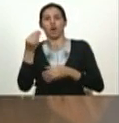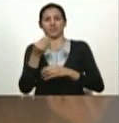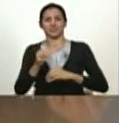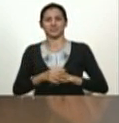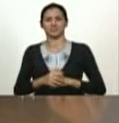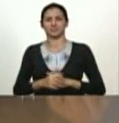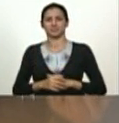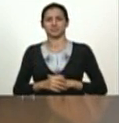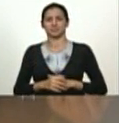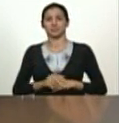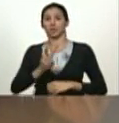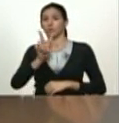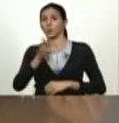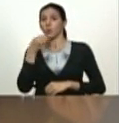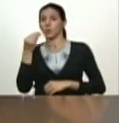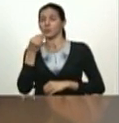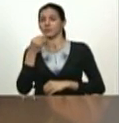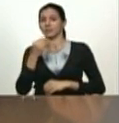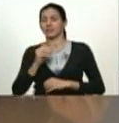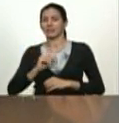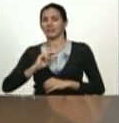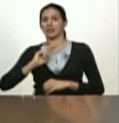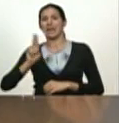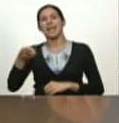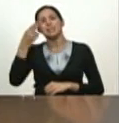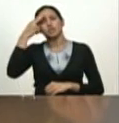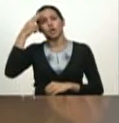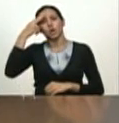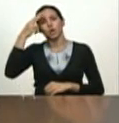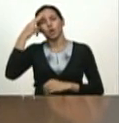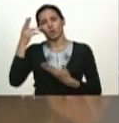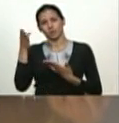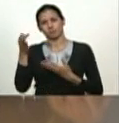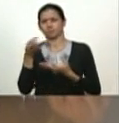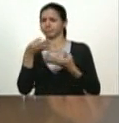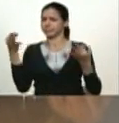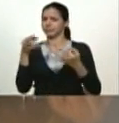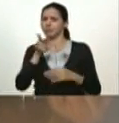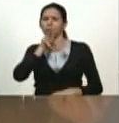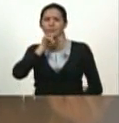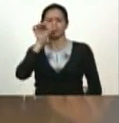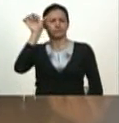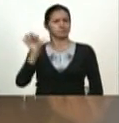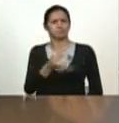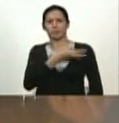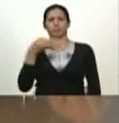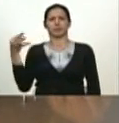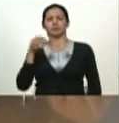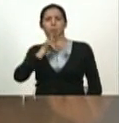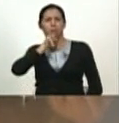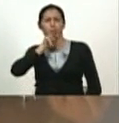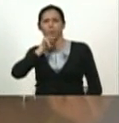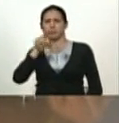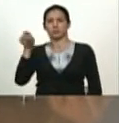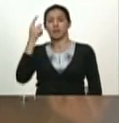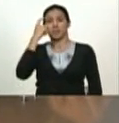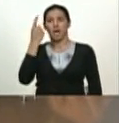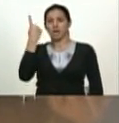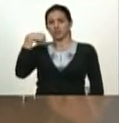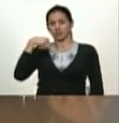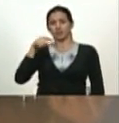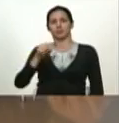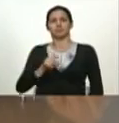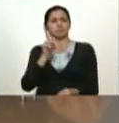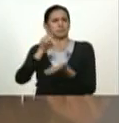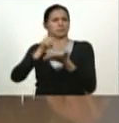ahí están nuestros dos jóvenes Héctor Rodríguez brillando en la asamblea extraordinario discurso vamos a darle un aplauso a Héctor Rodríguez el día de ayer y el papel